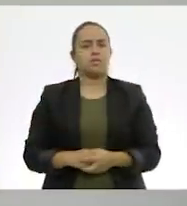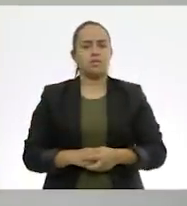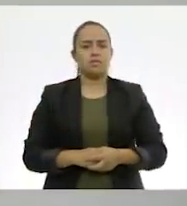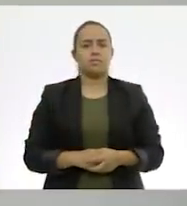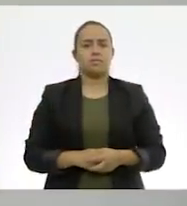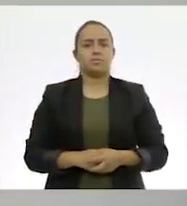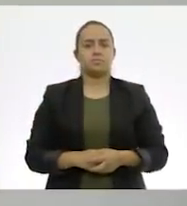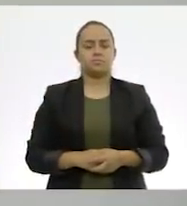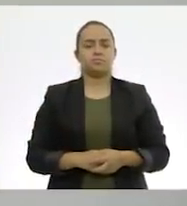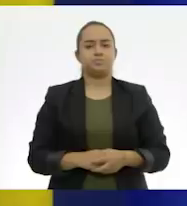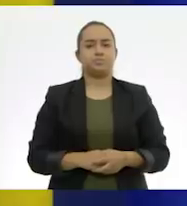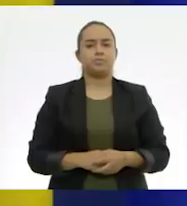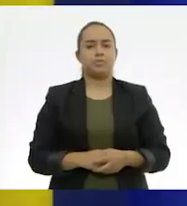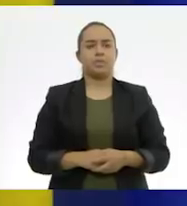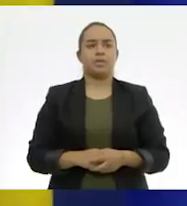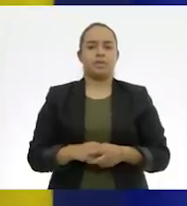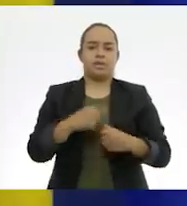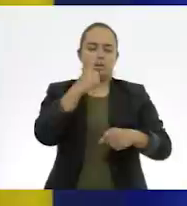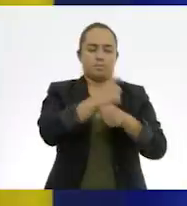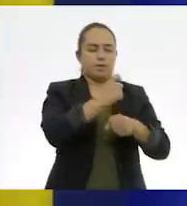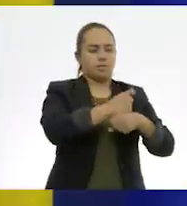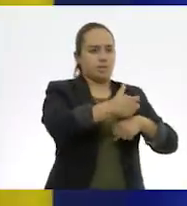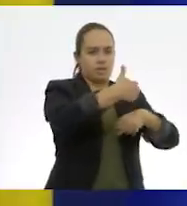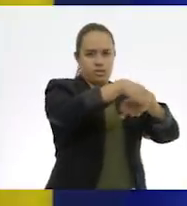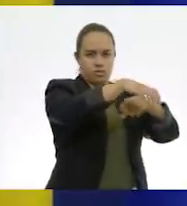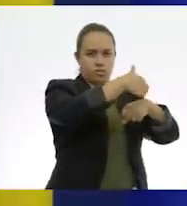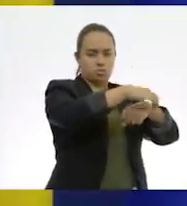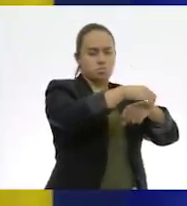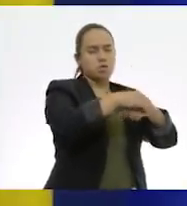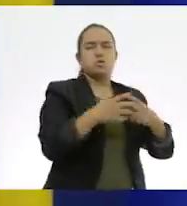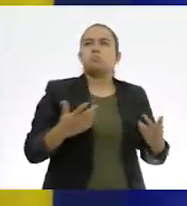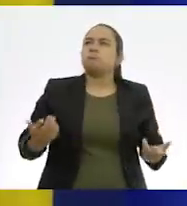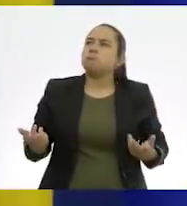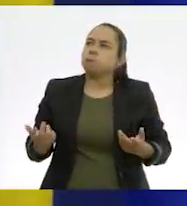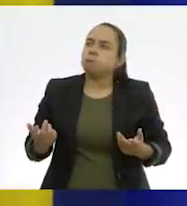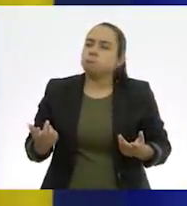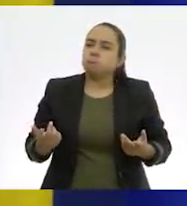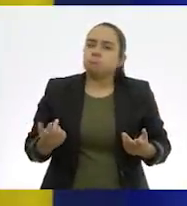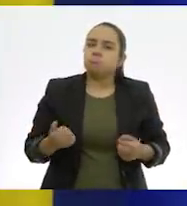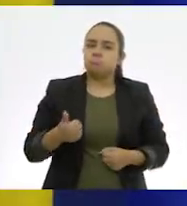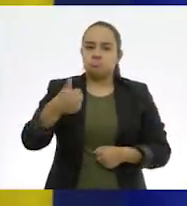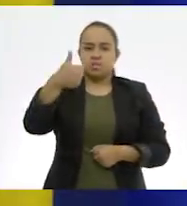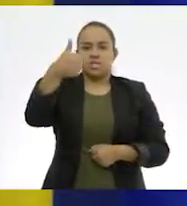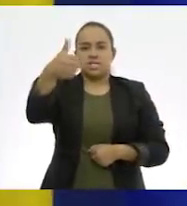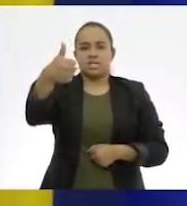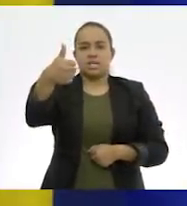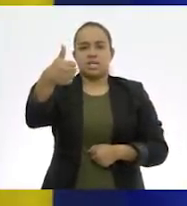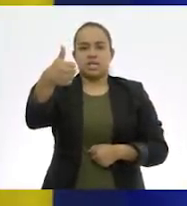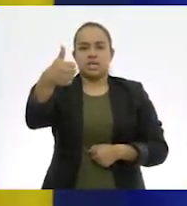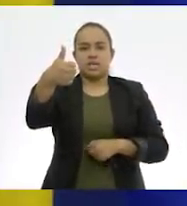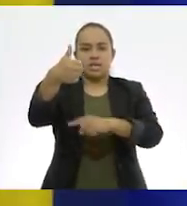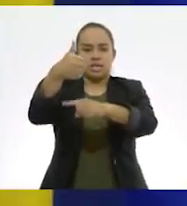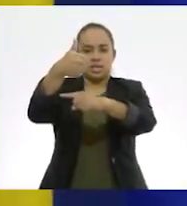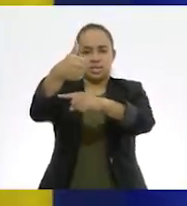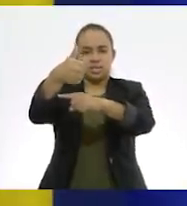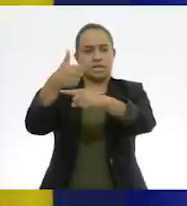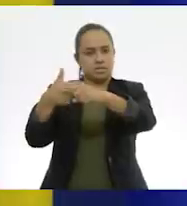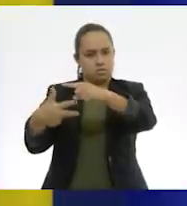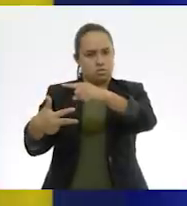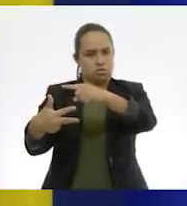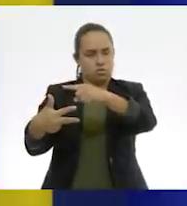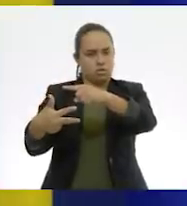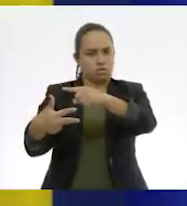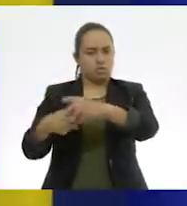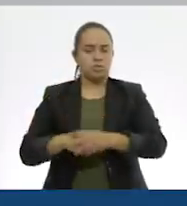Y nos den como primera cifra seis octavos.